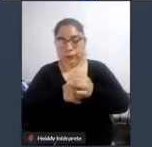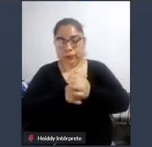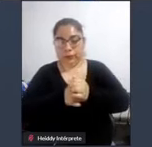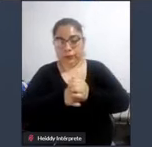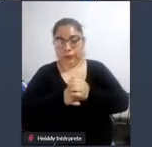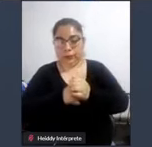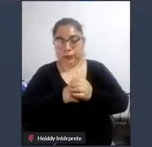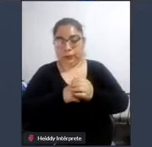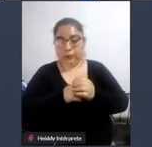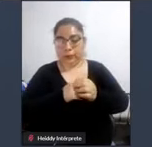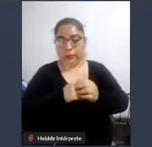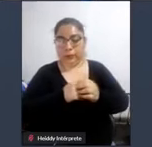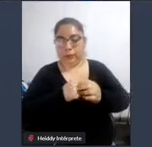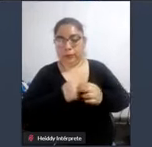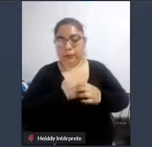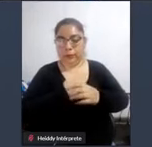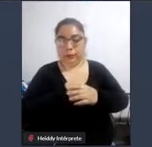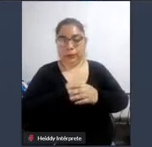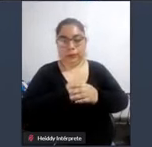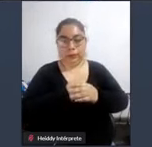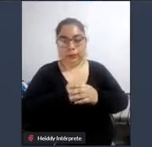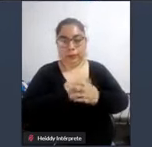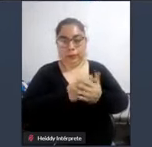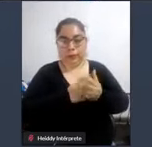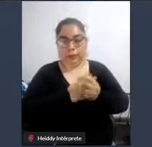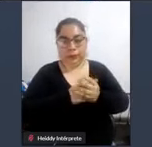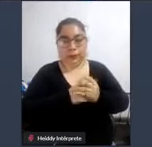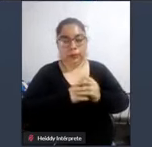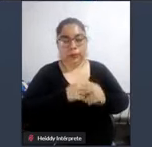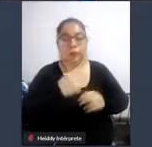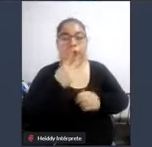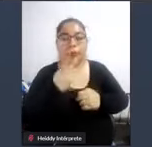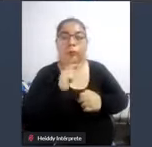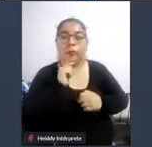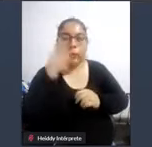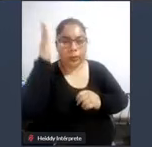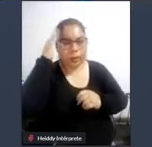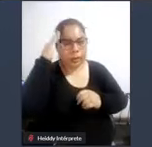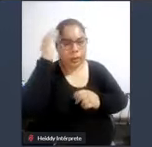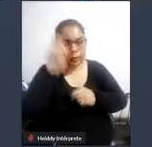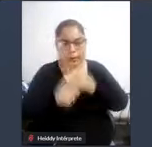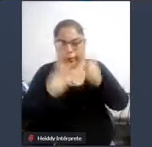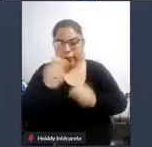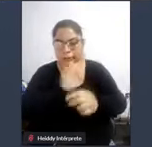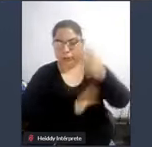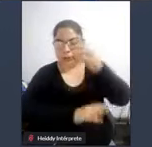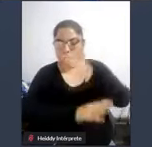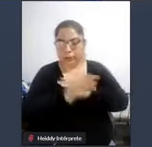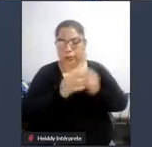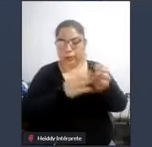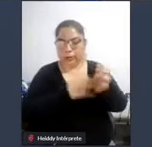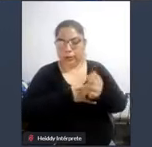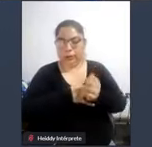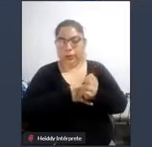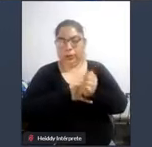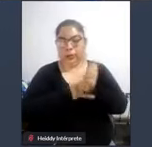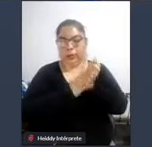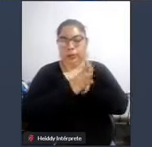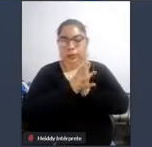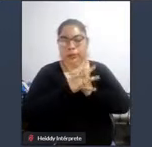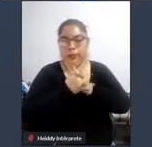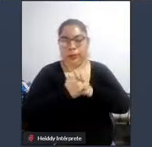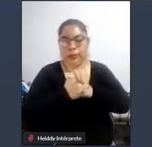como dicen tenemos que entender a las personas con discapacidad para poder ver qué cosa es